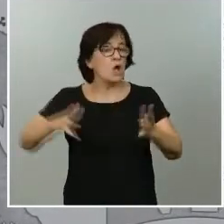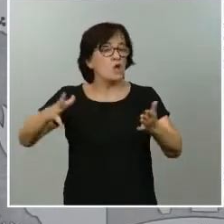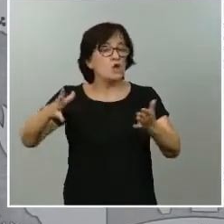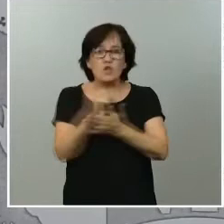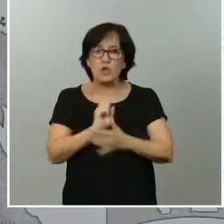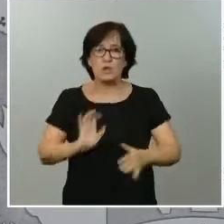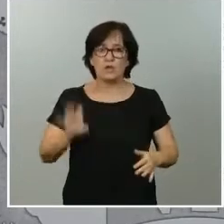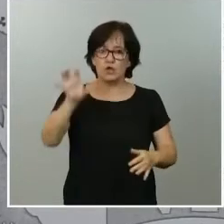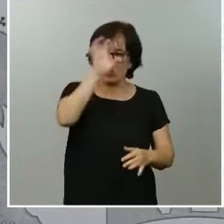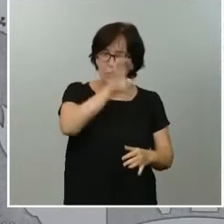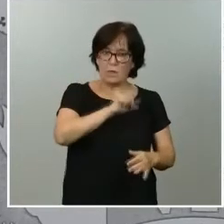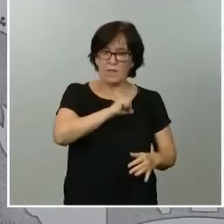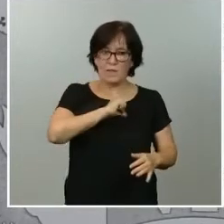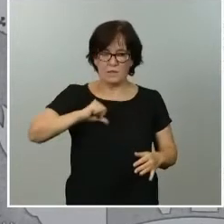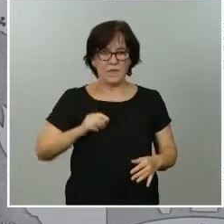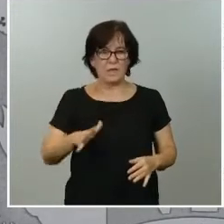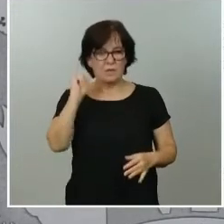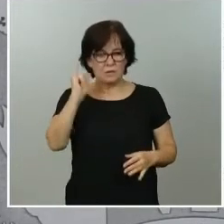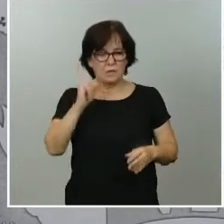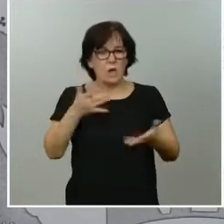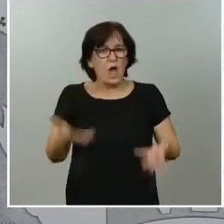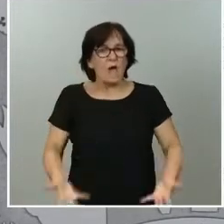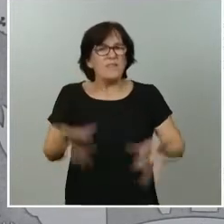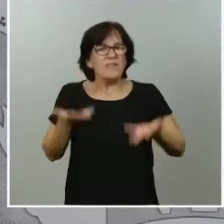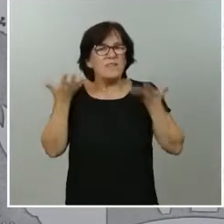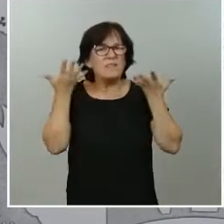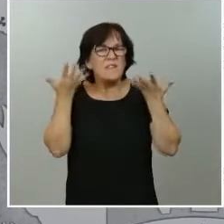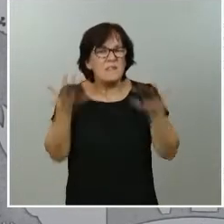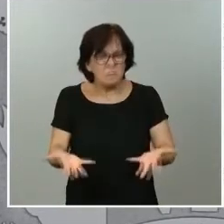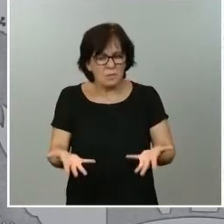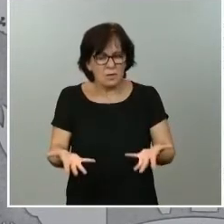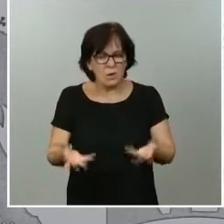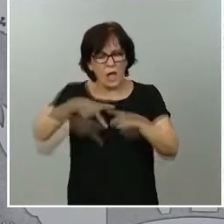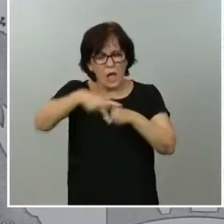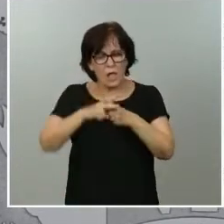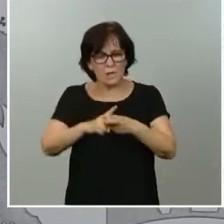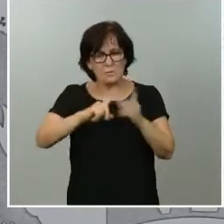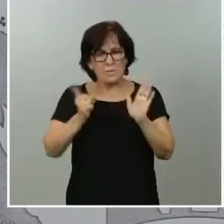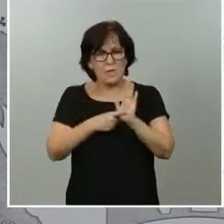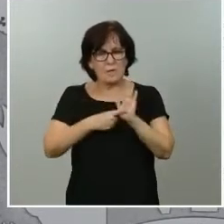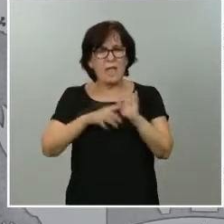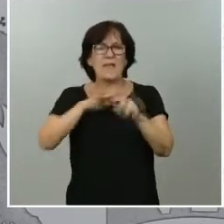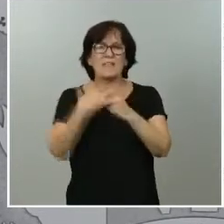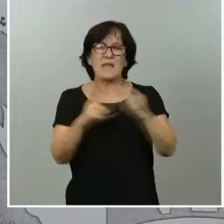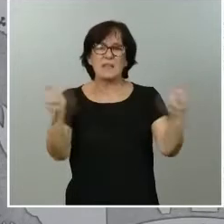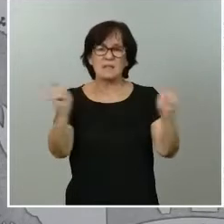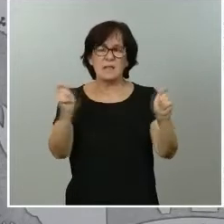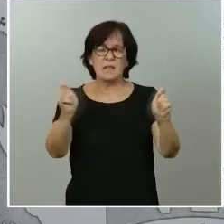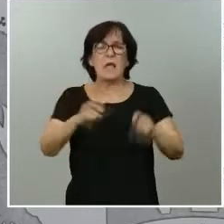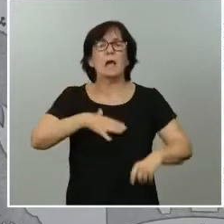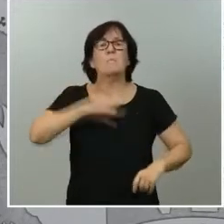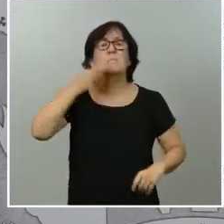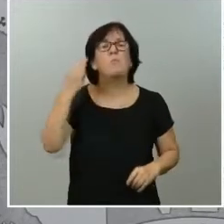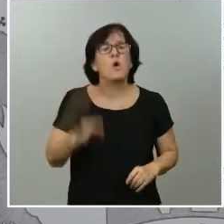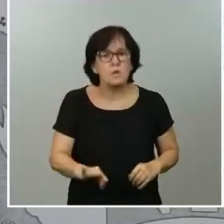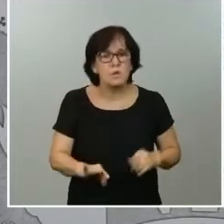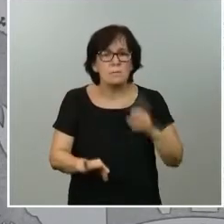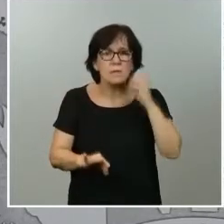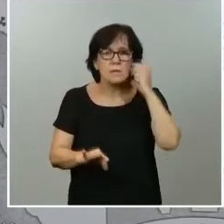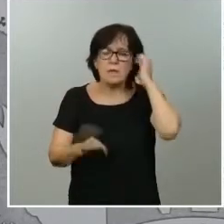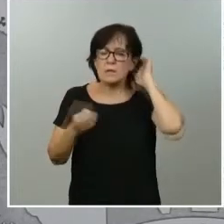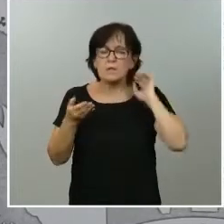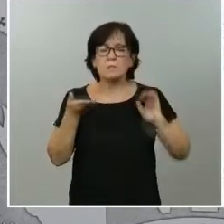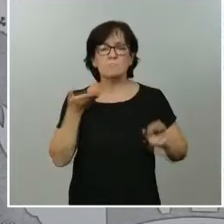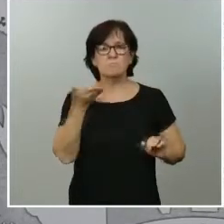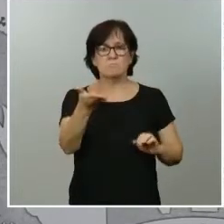tienen a su disposición la herramienta legal del estado de alarma y la posibilidad de solicitar su declaración